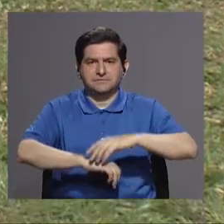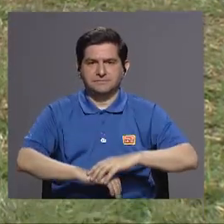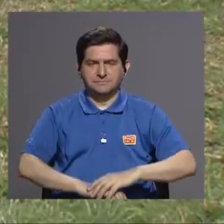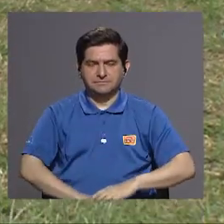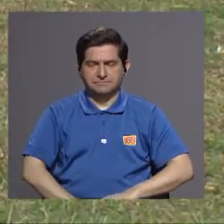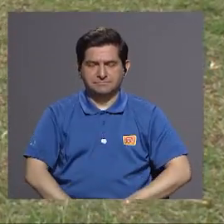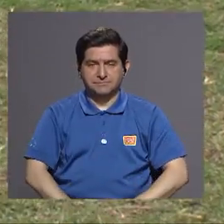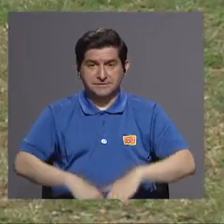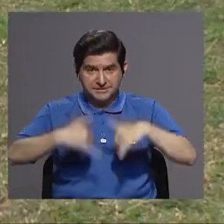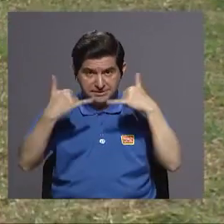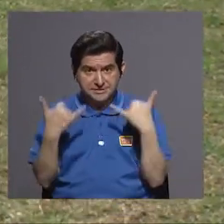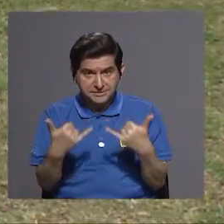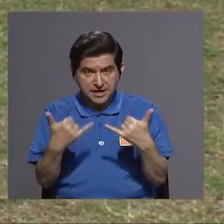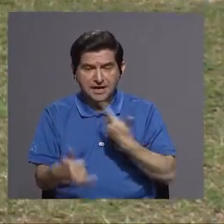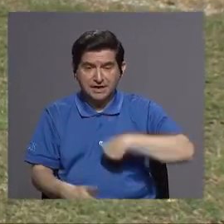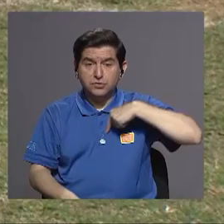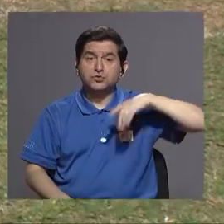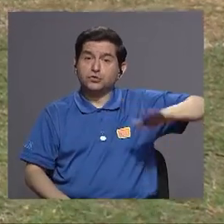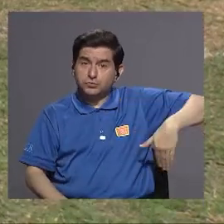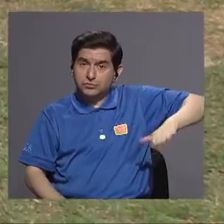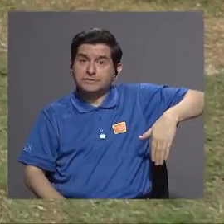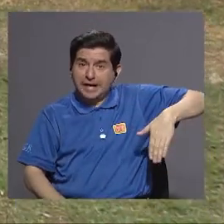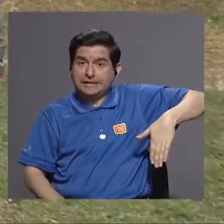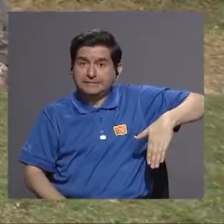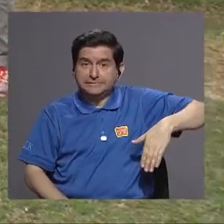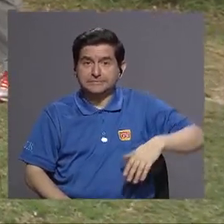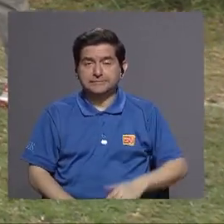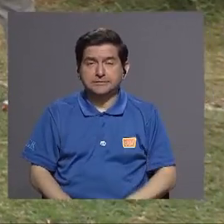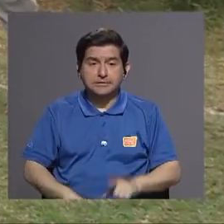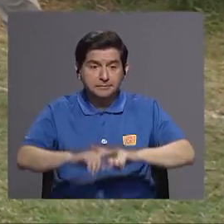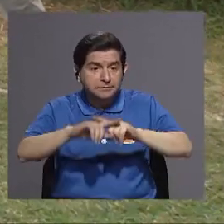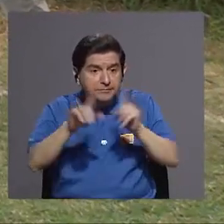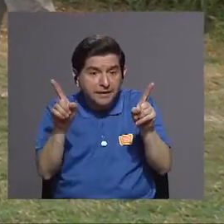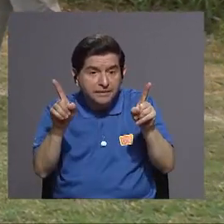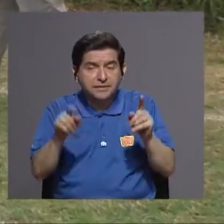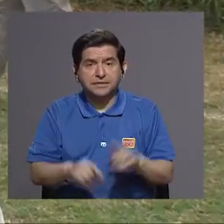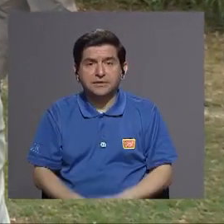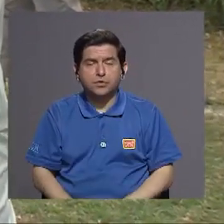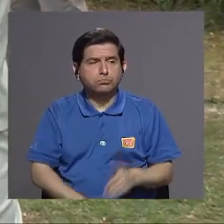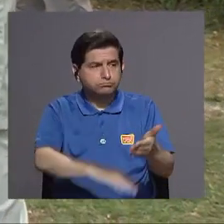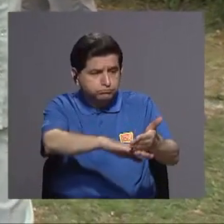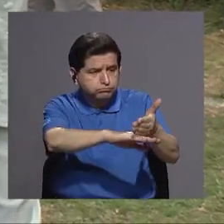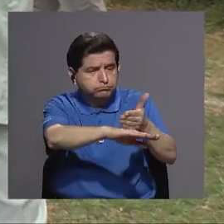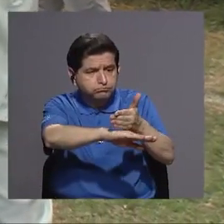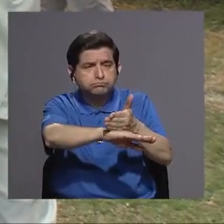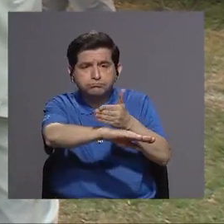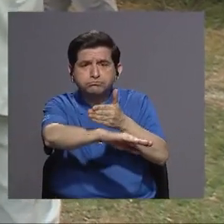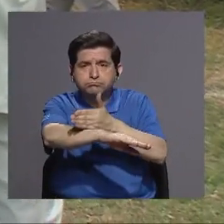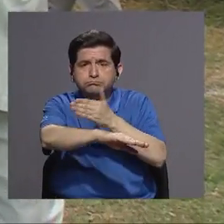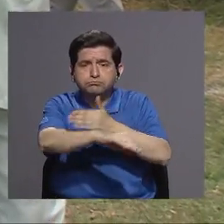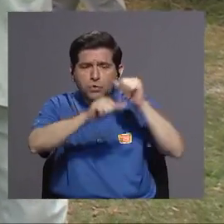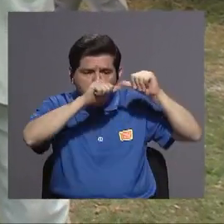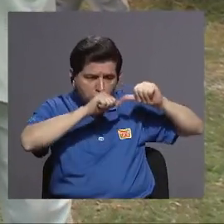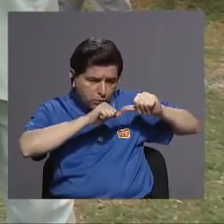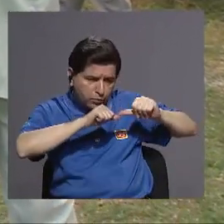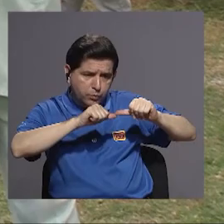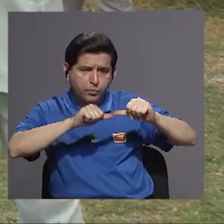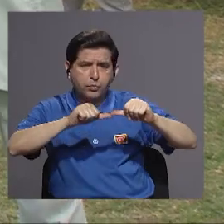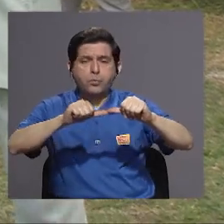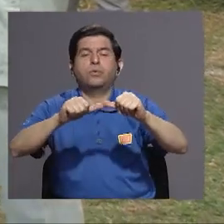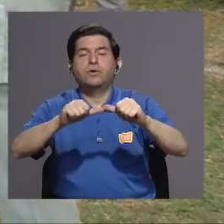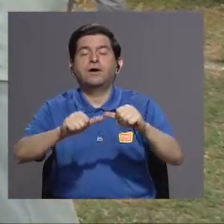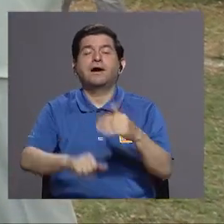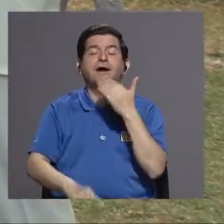y ya estábamos un poco tarde y sin embargo hemos ido progresando muy sostenidamente